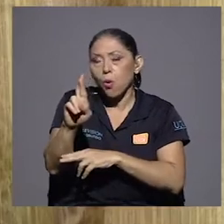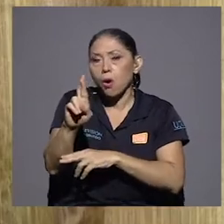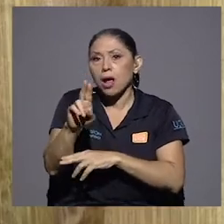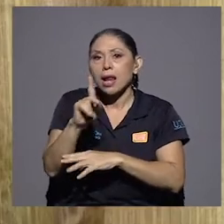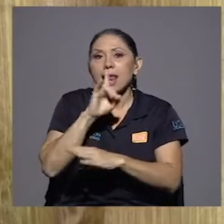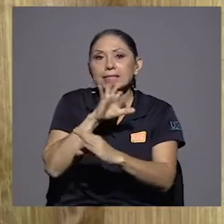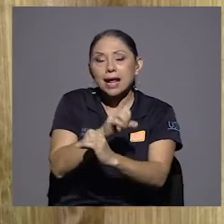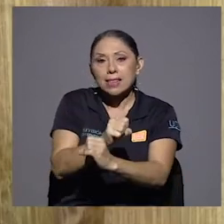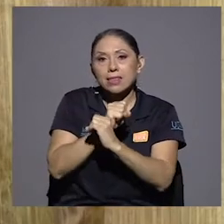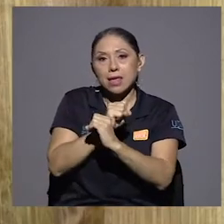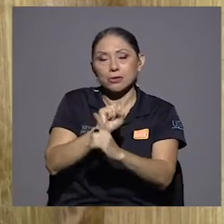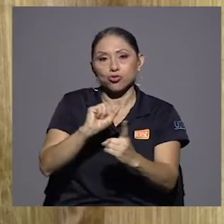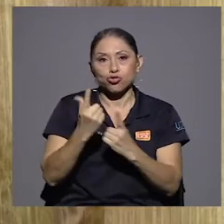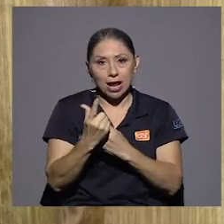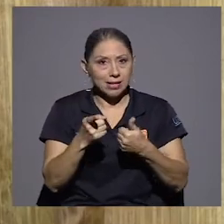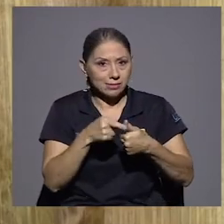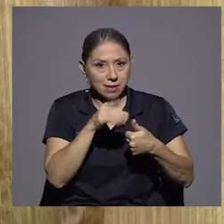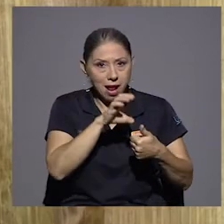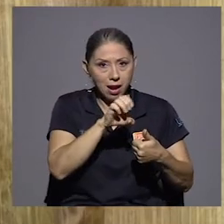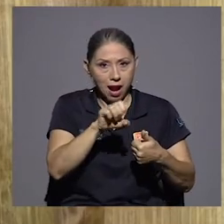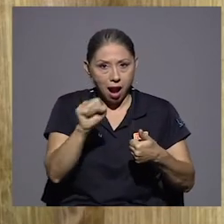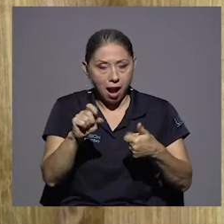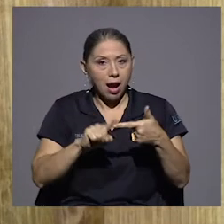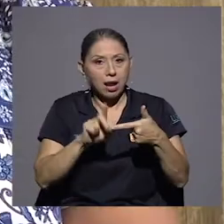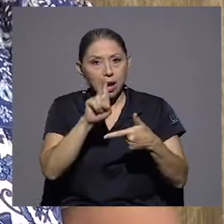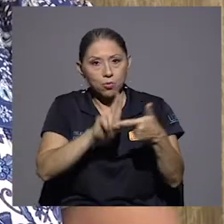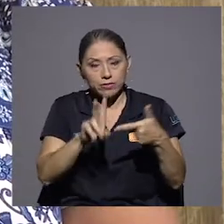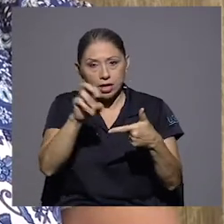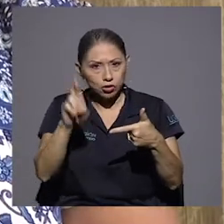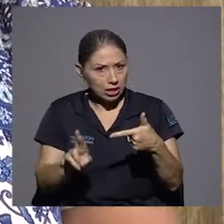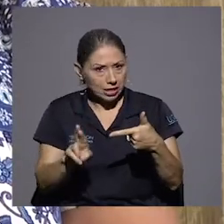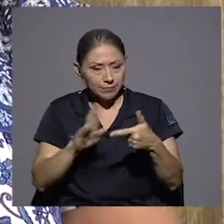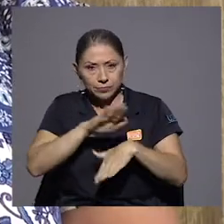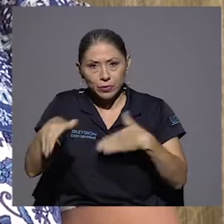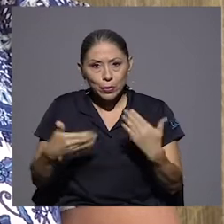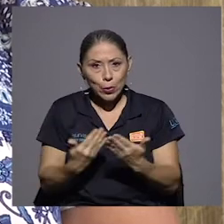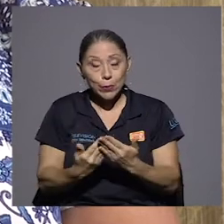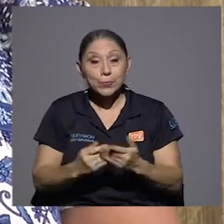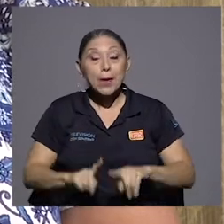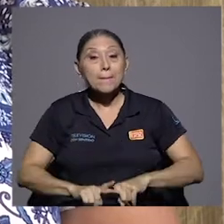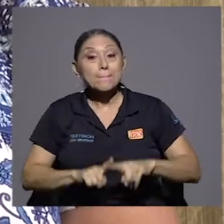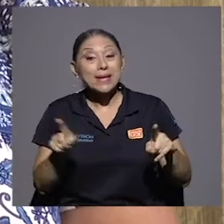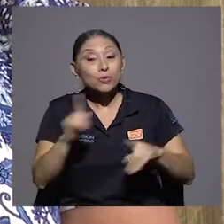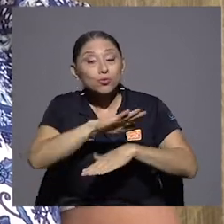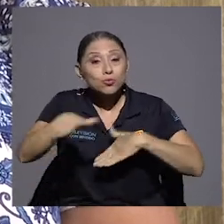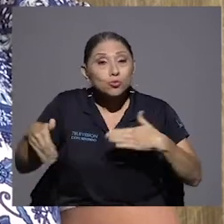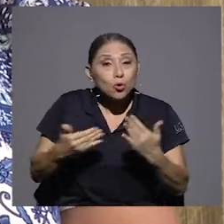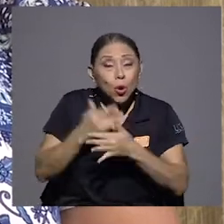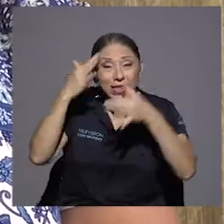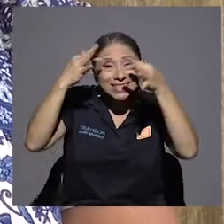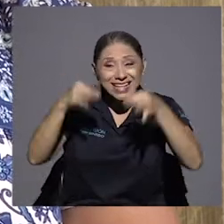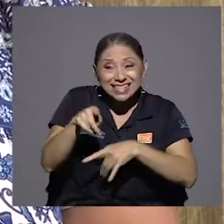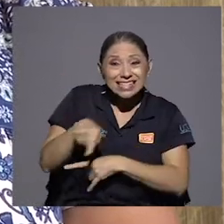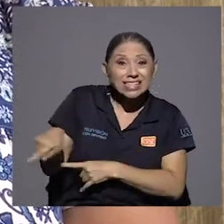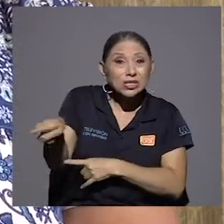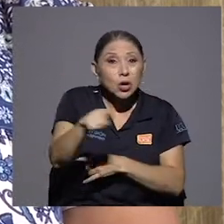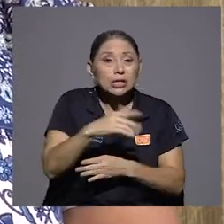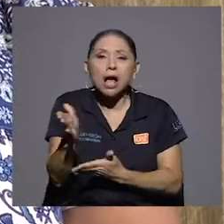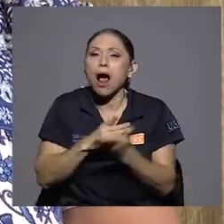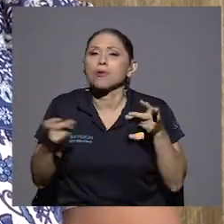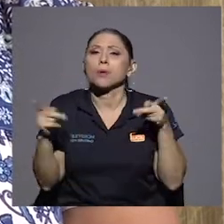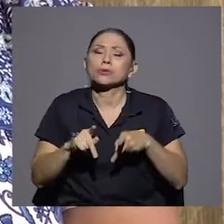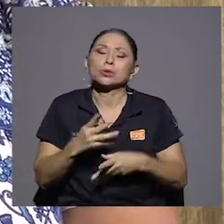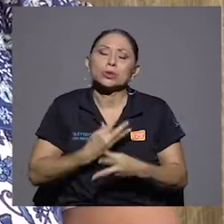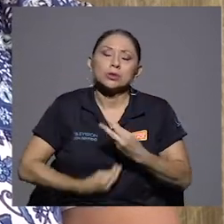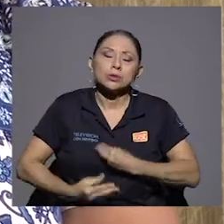Caja, la UNECI de Costa Rica y todo. Pero imagínese que todas esas decisiones tienen un costo. Ya